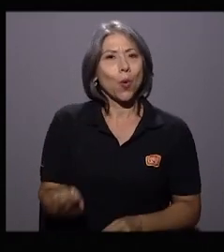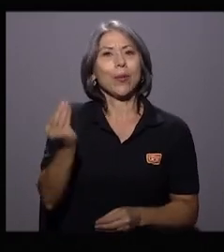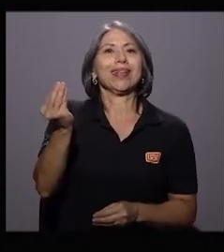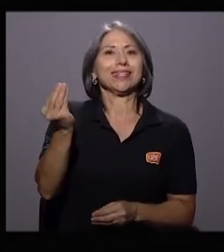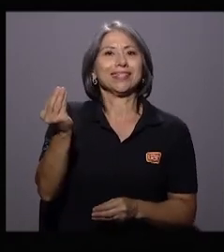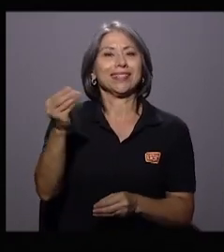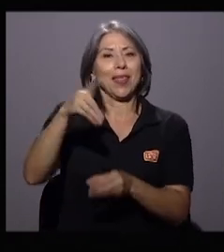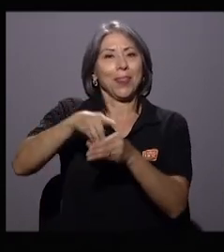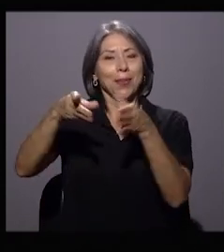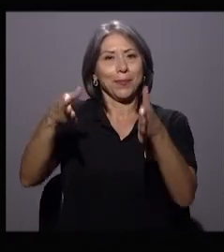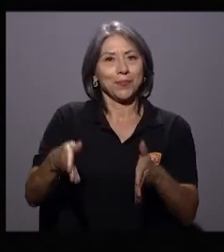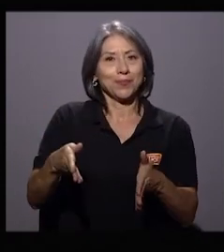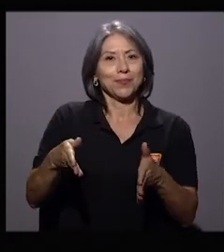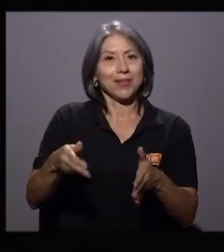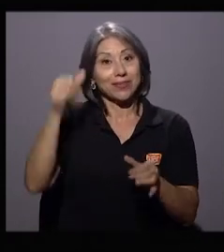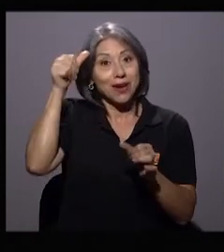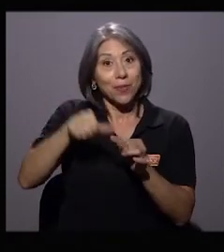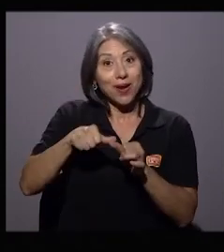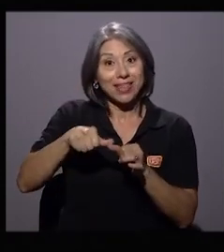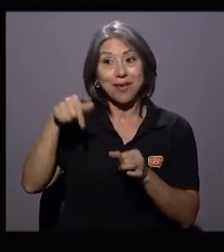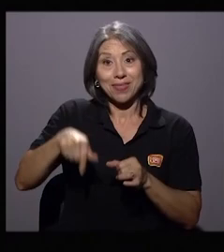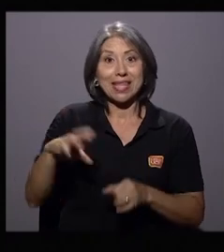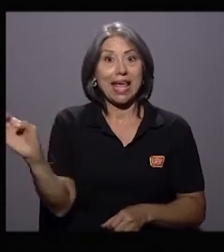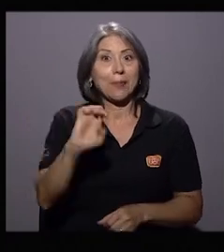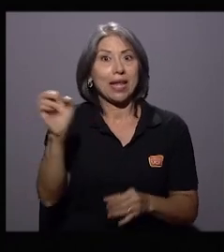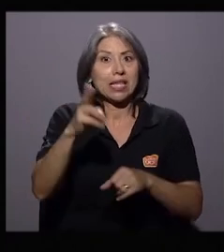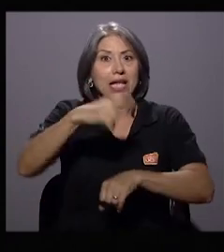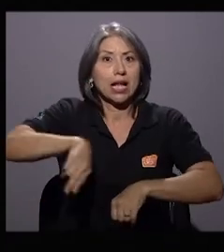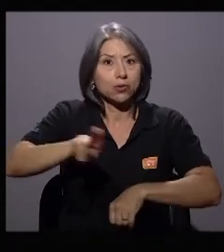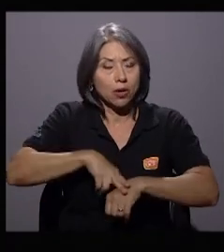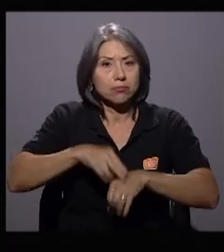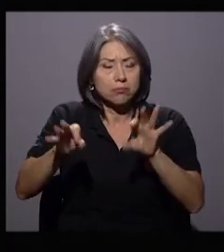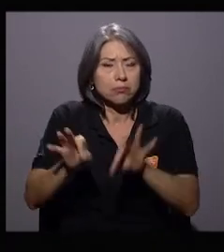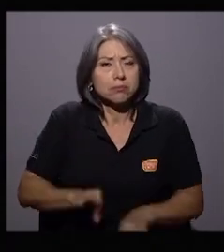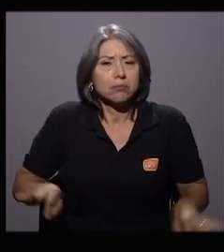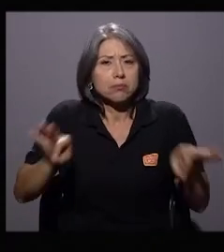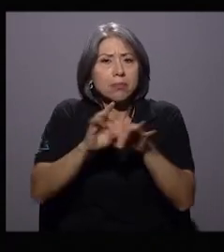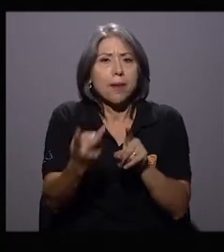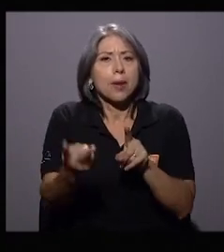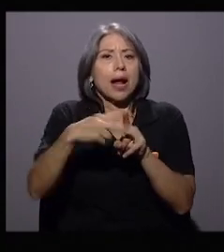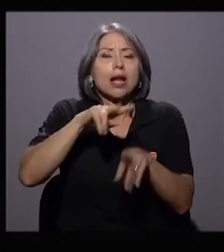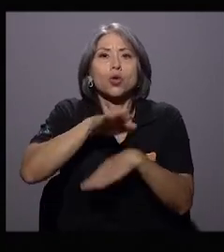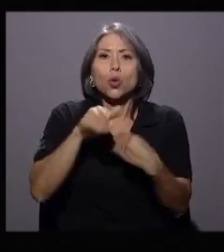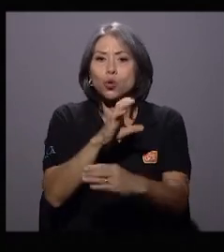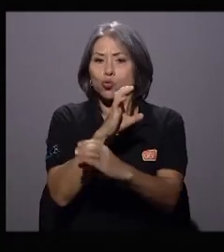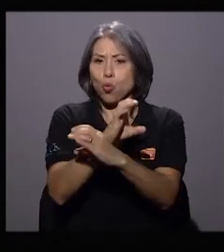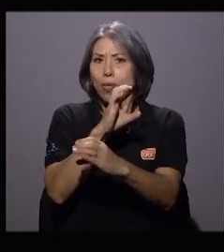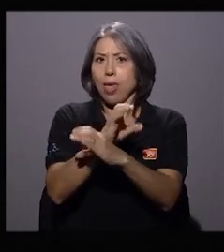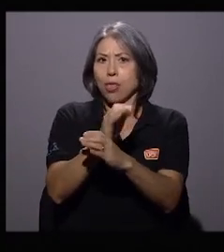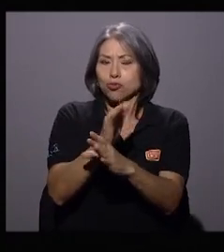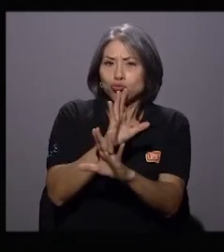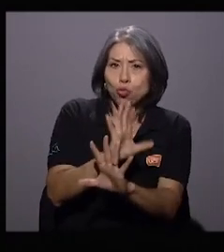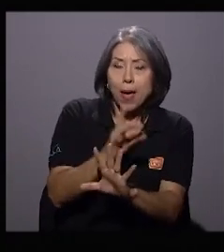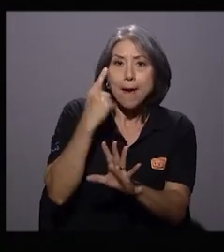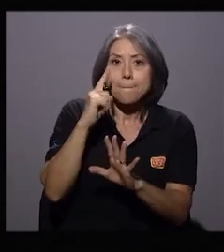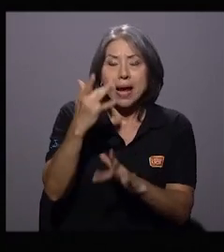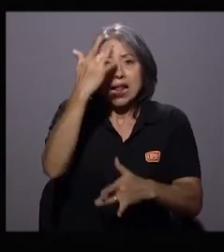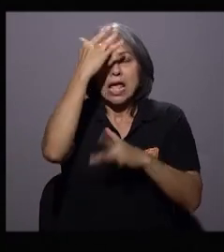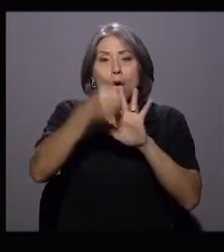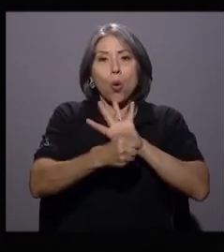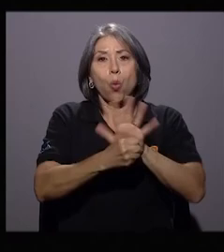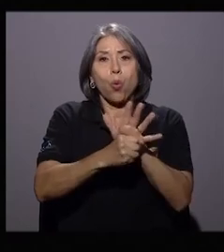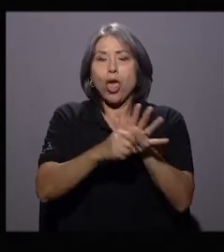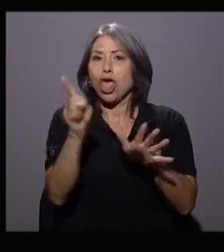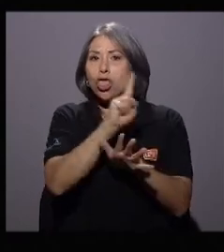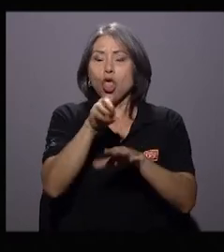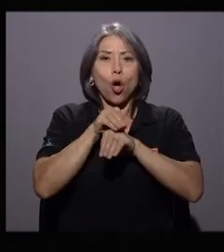Legislativa. Recuerde, estamos en emergencia nacional y es fundamental aplicar todos los protocolos para que este COVID-19 no haga de las suyas.